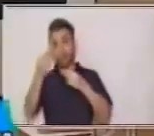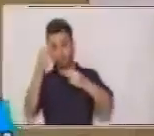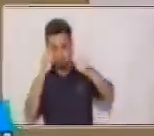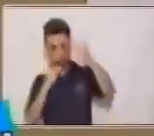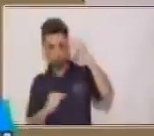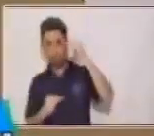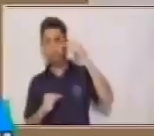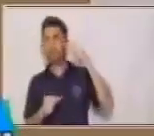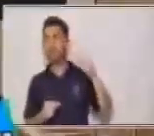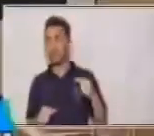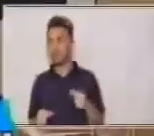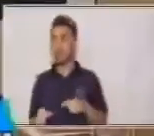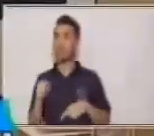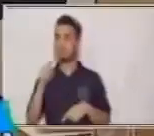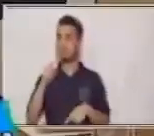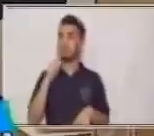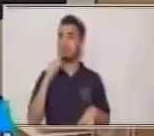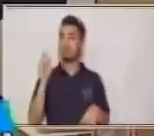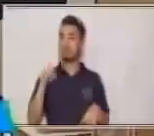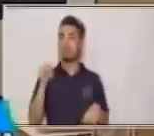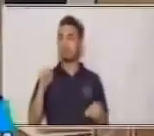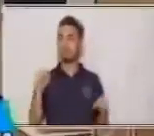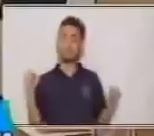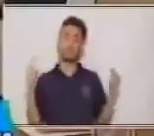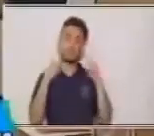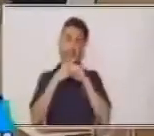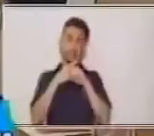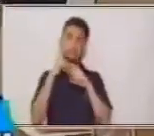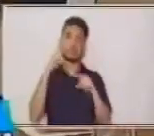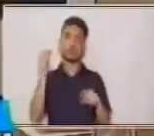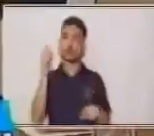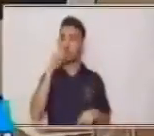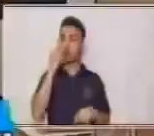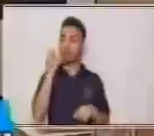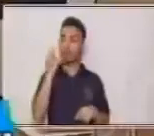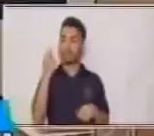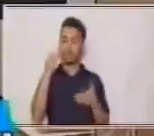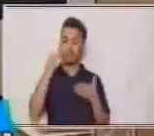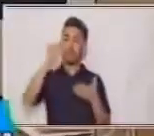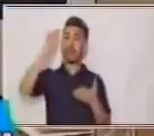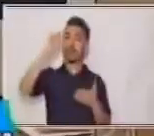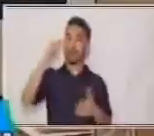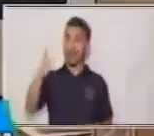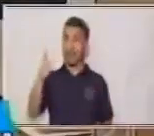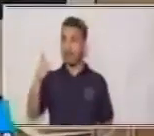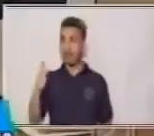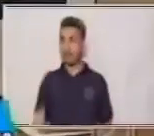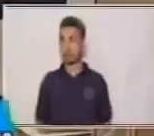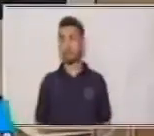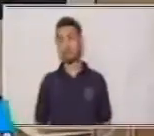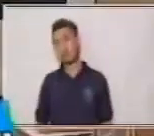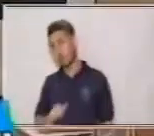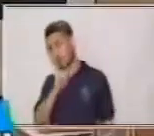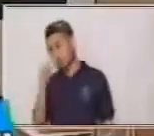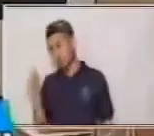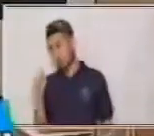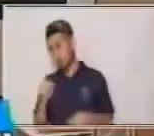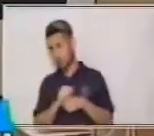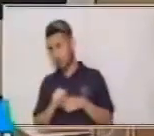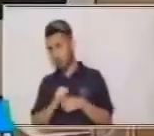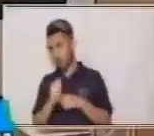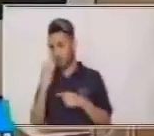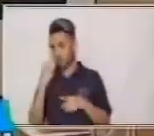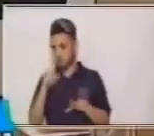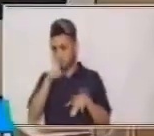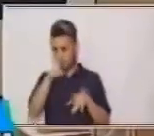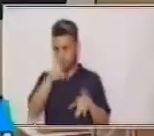plátano sí tenía el error que no había puesto la tilde. Ahora bien, vamos con otro pequeño ejercicio. A